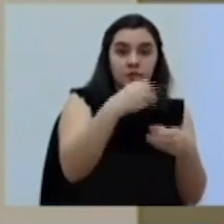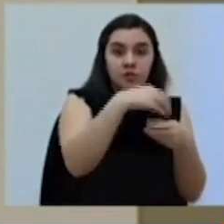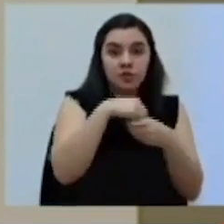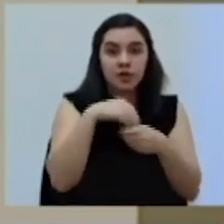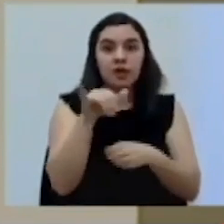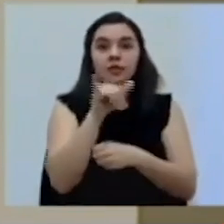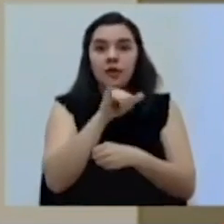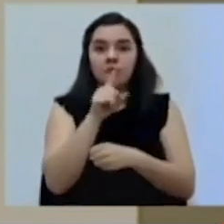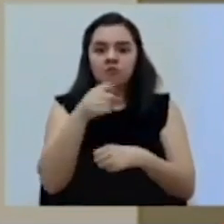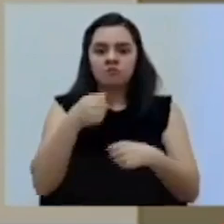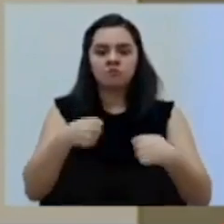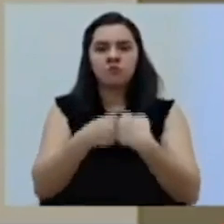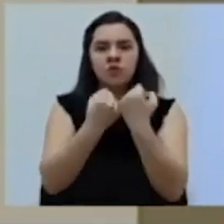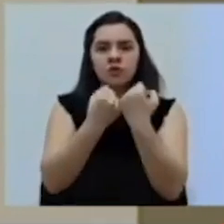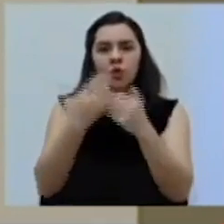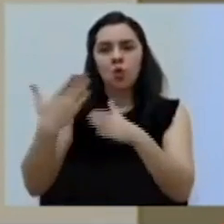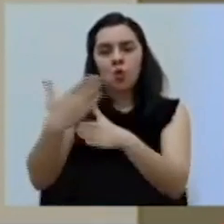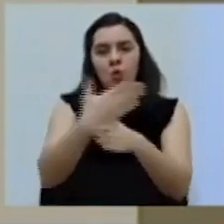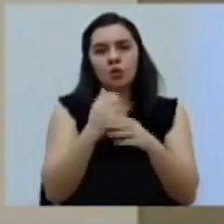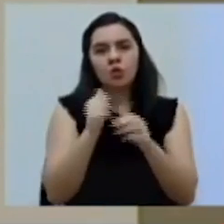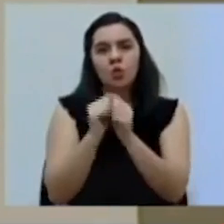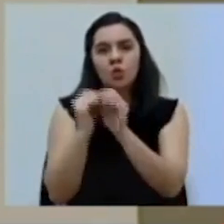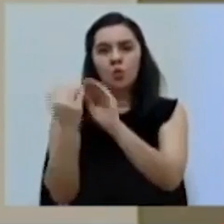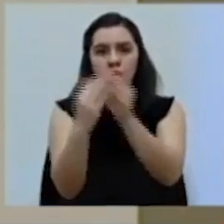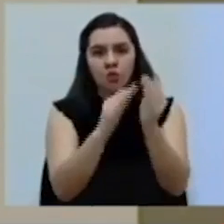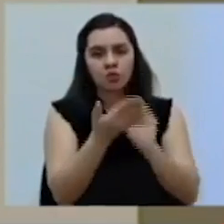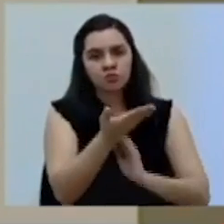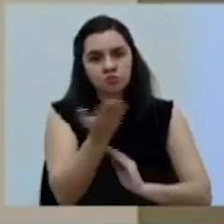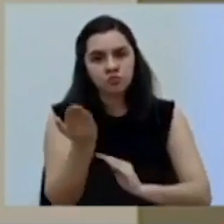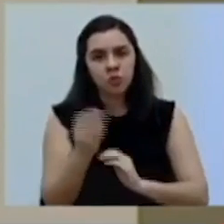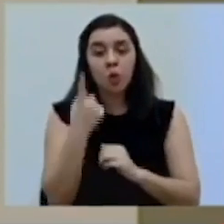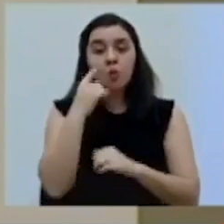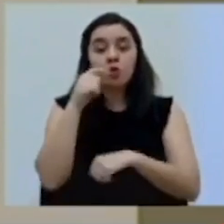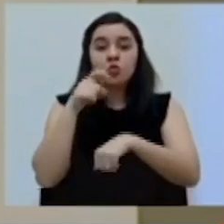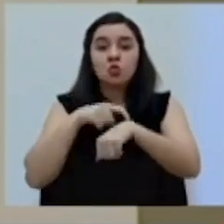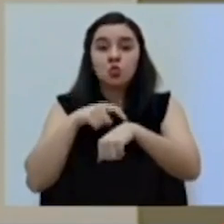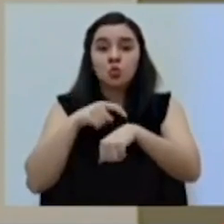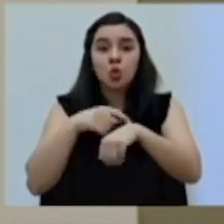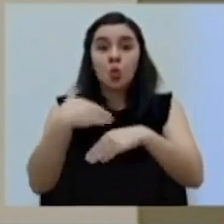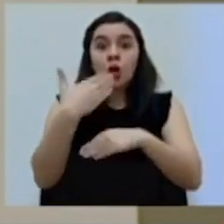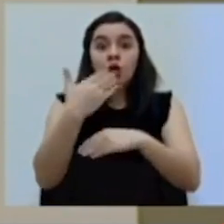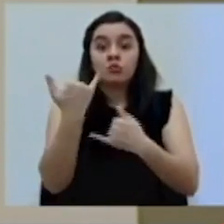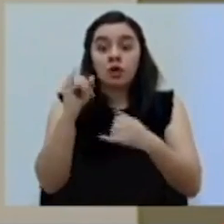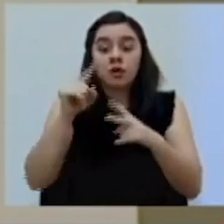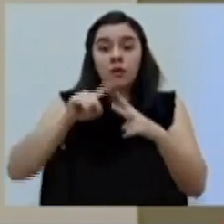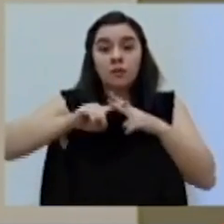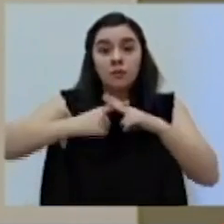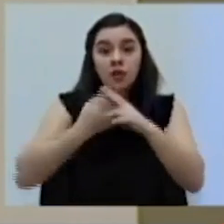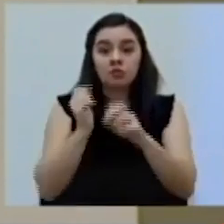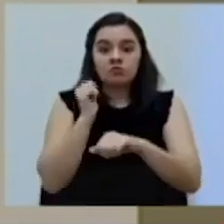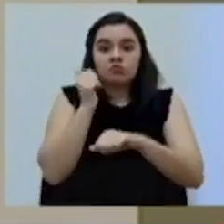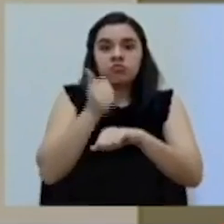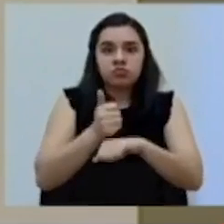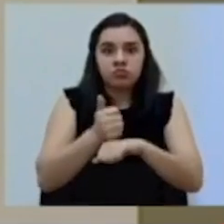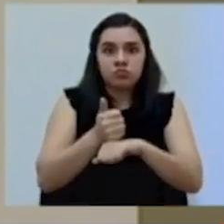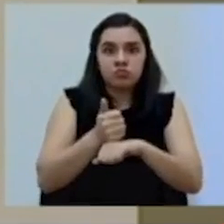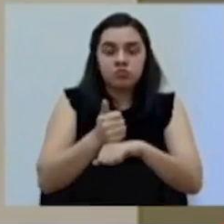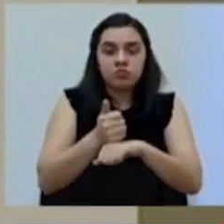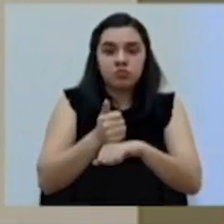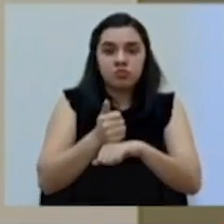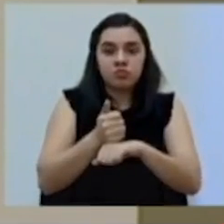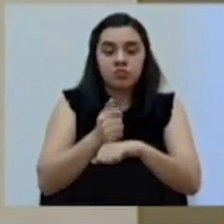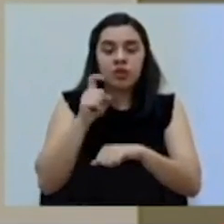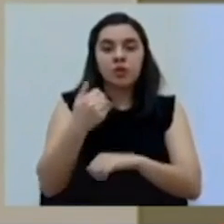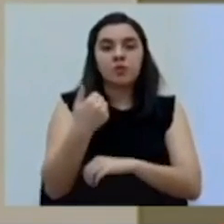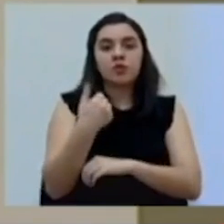también tiene que ser un desafío compartido con la población, porque en su momento, cuando esto ya empiece a aplicarse, pues vamos a tener